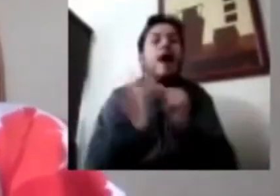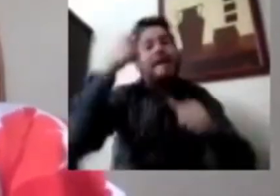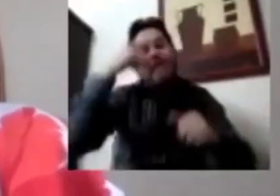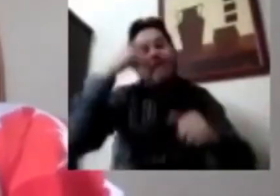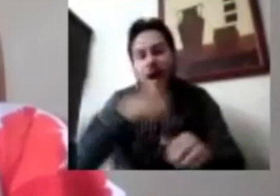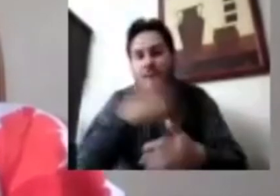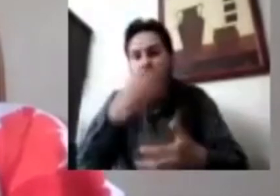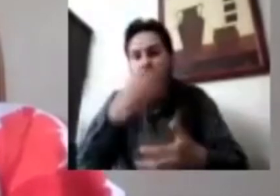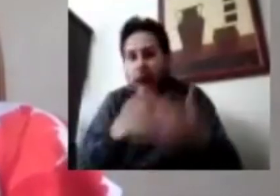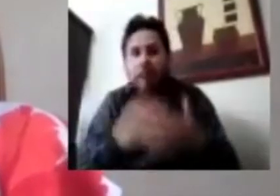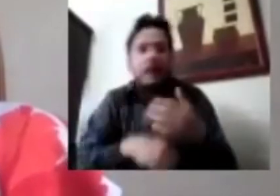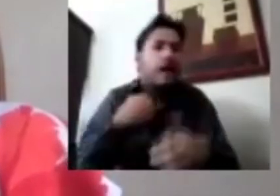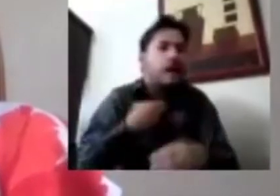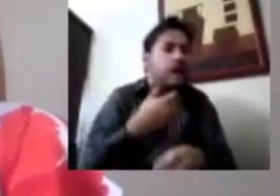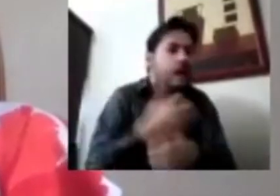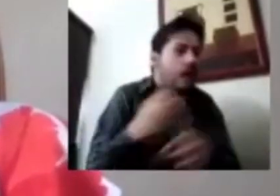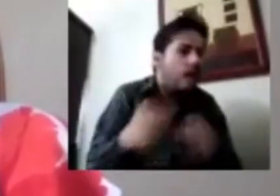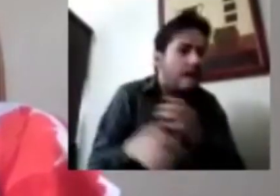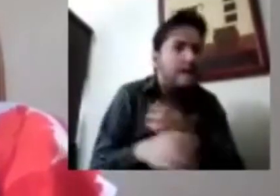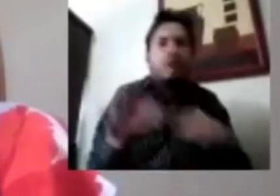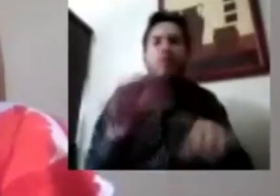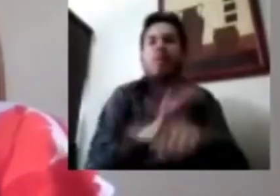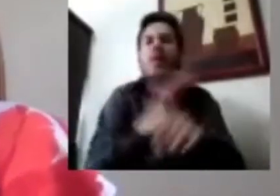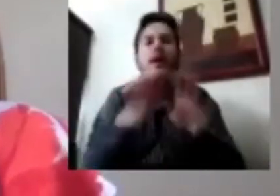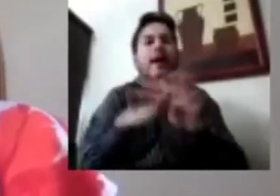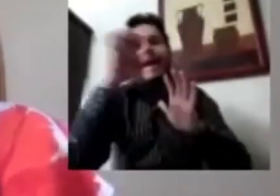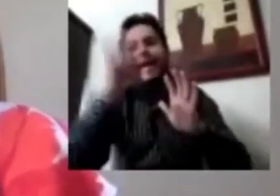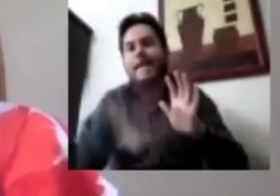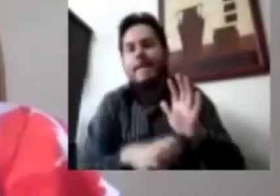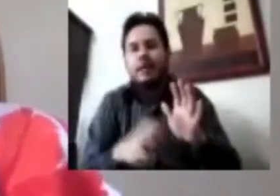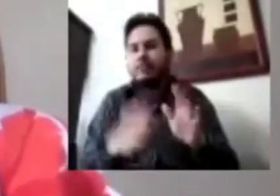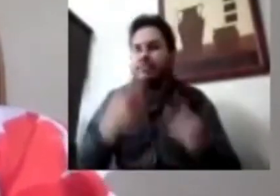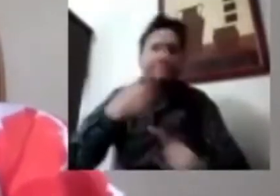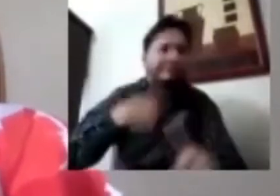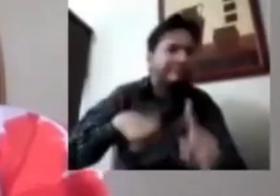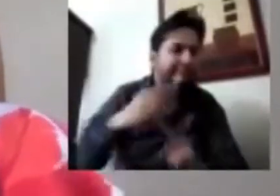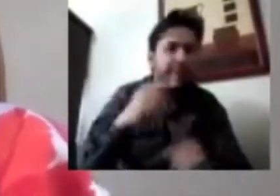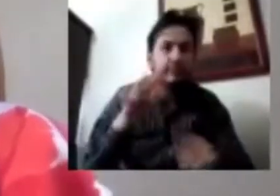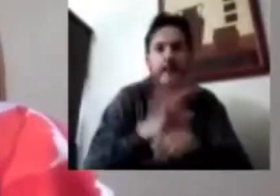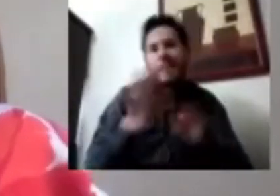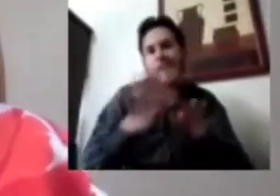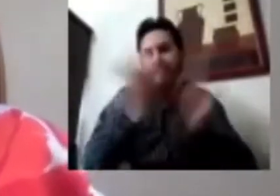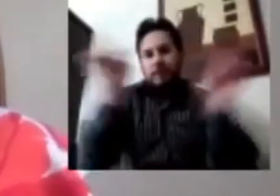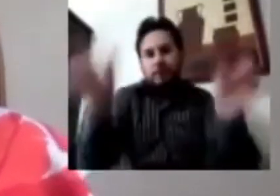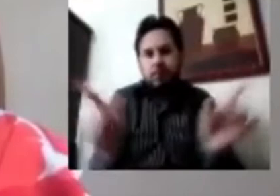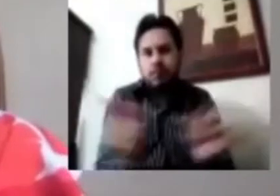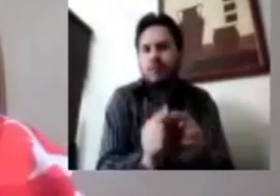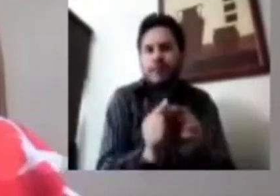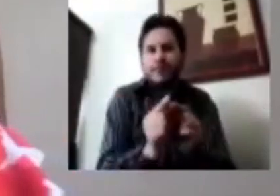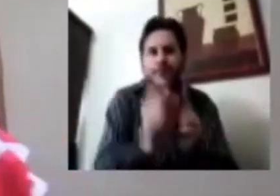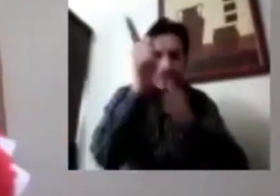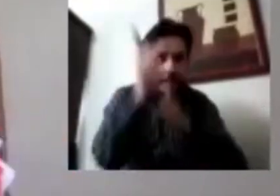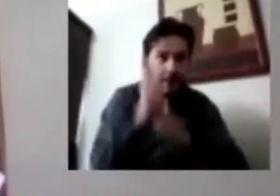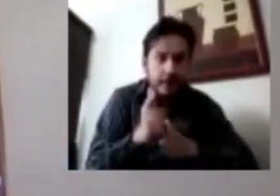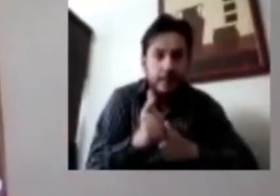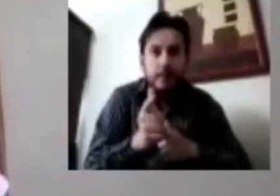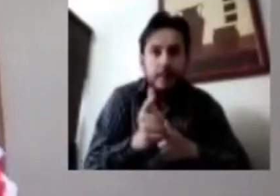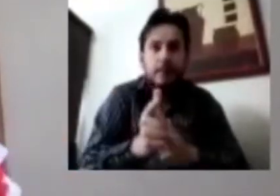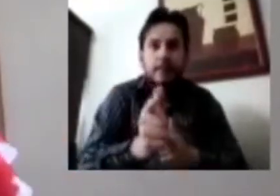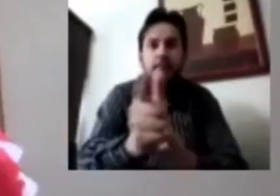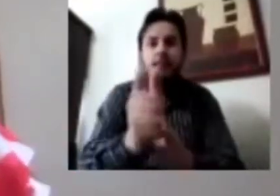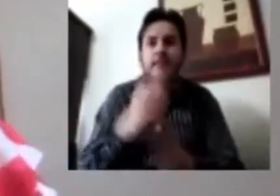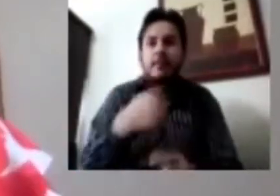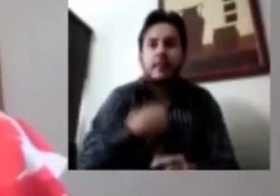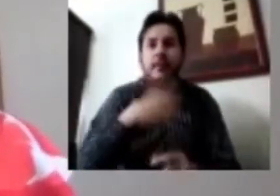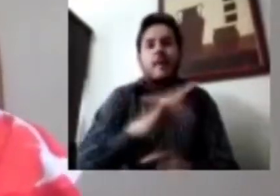por llegar a ser, por ejemplo, suicidios. Si quieren, lo dejamos aquí y sigo después comentándoles un poco más acerca